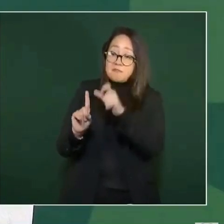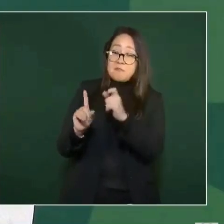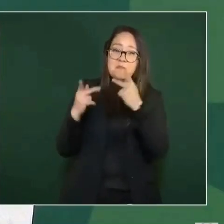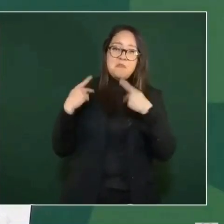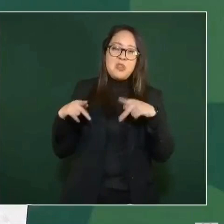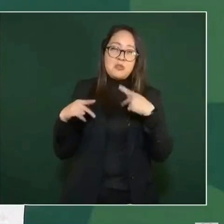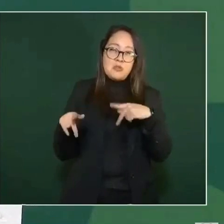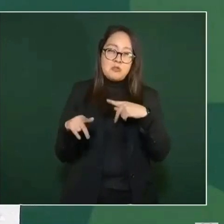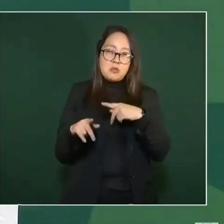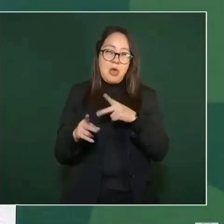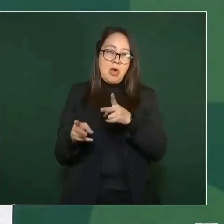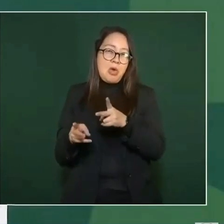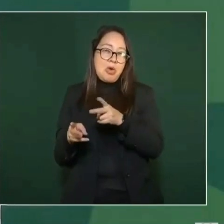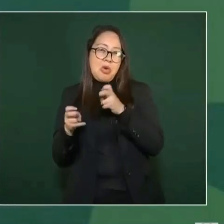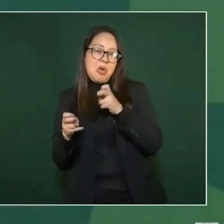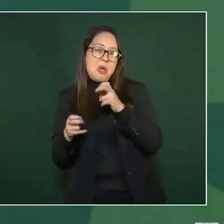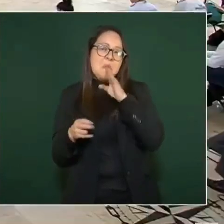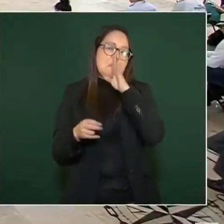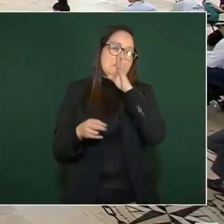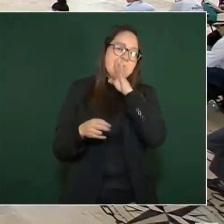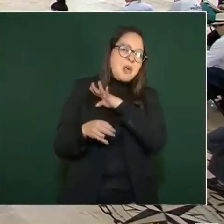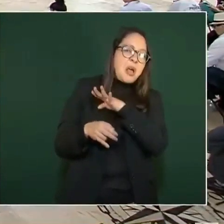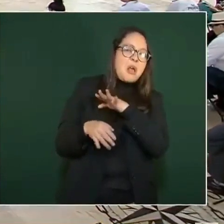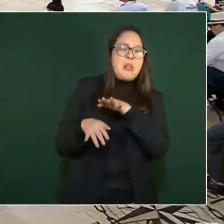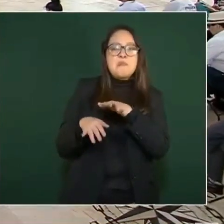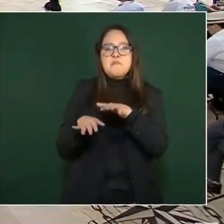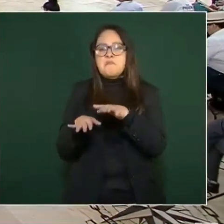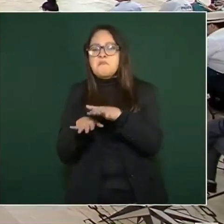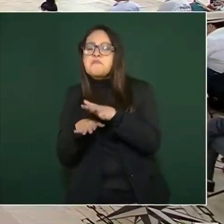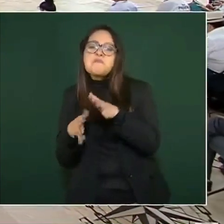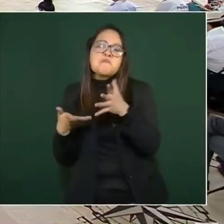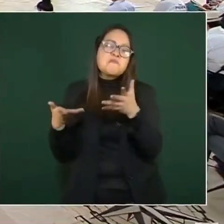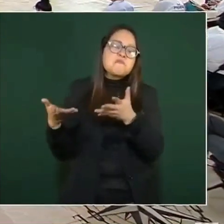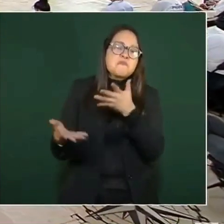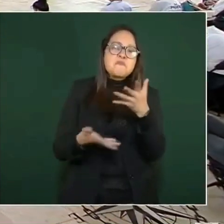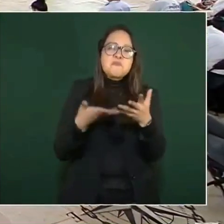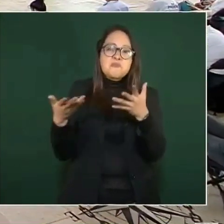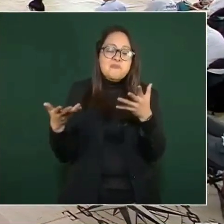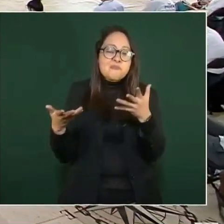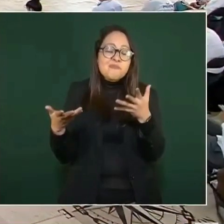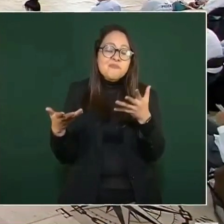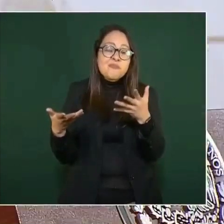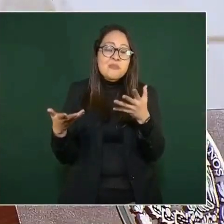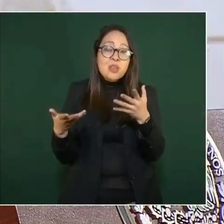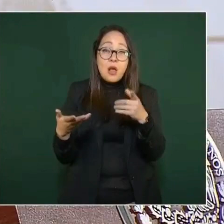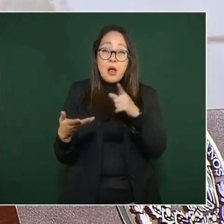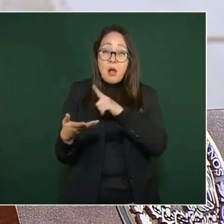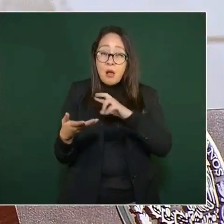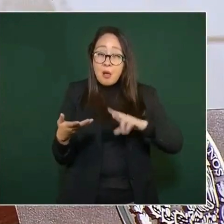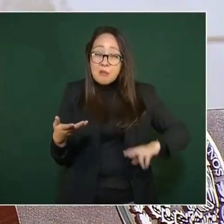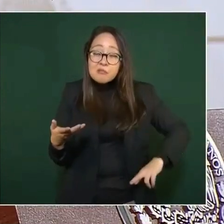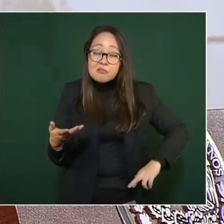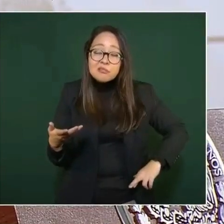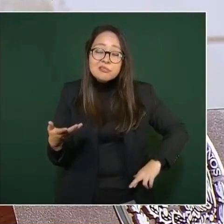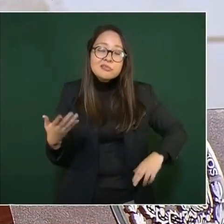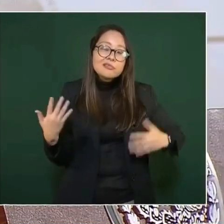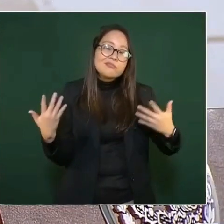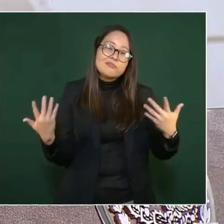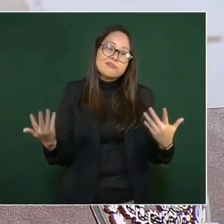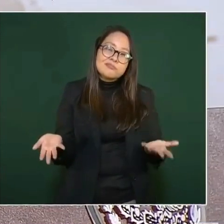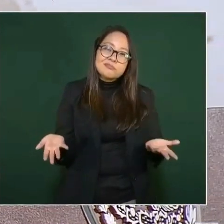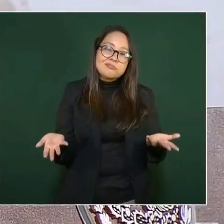el presupuesto nunca alcanza o nunca